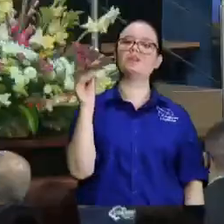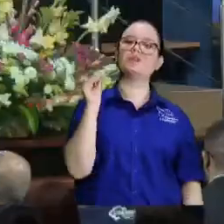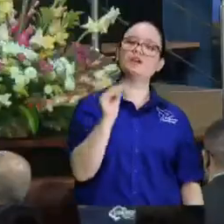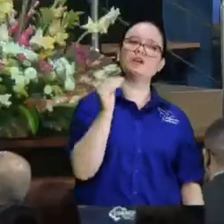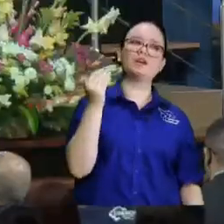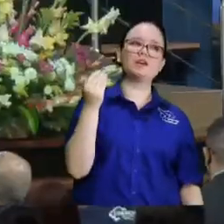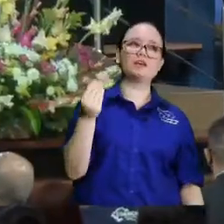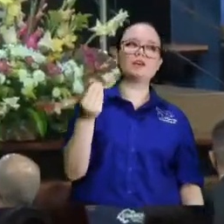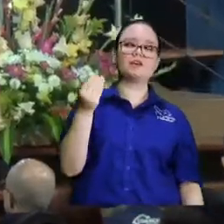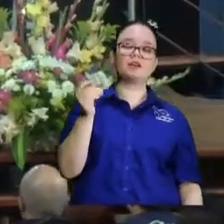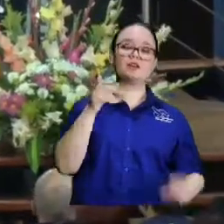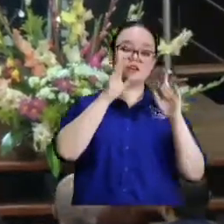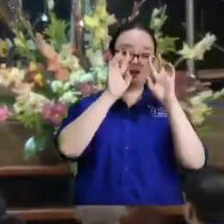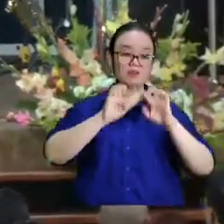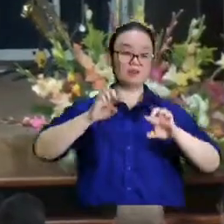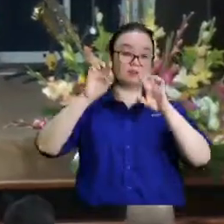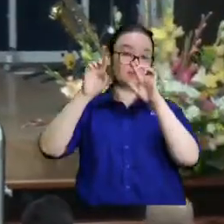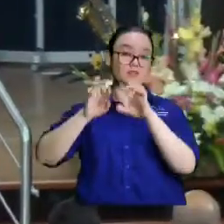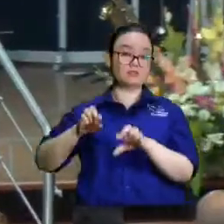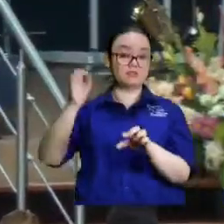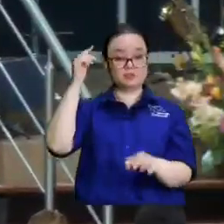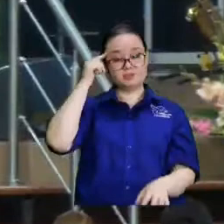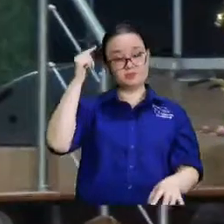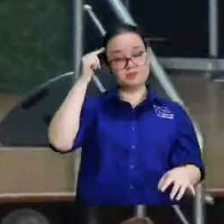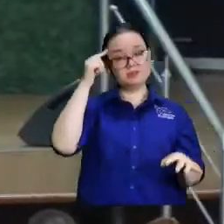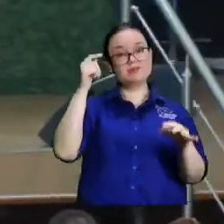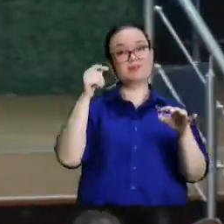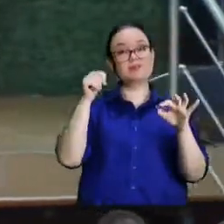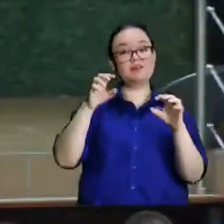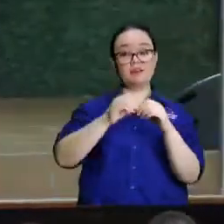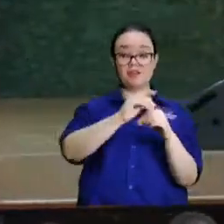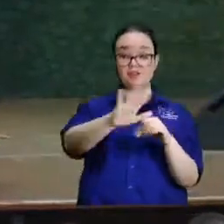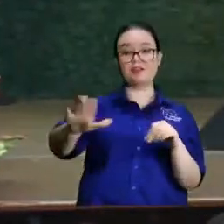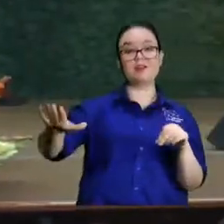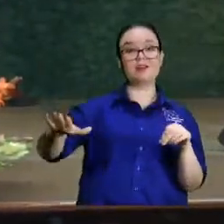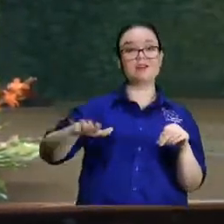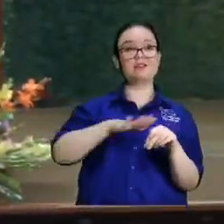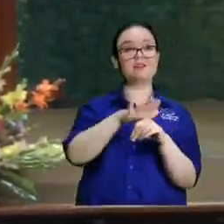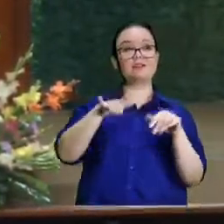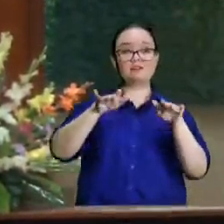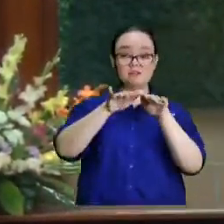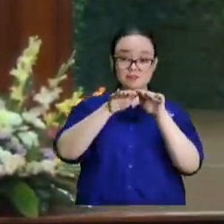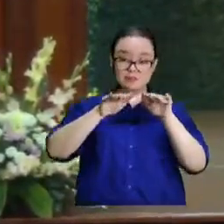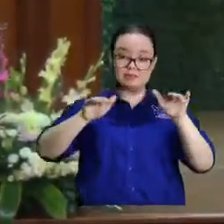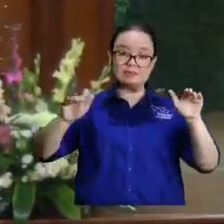dice lo que estoy hablando porque a me parecía ilógico pero tengo que yo tengo que denunciar eso